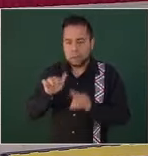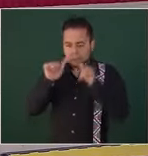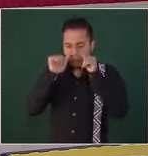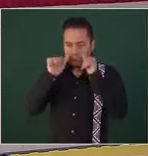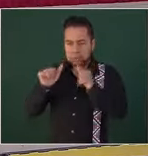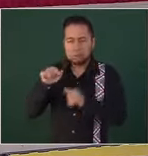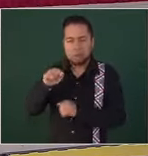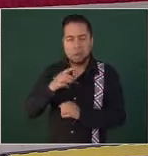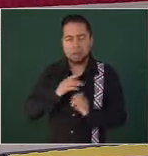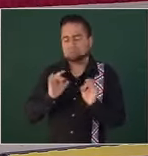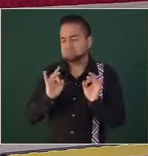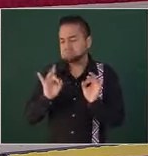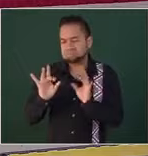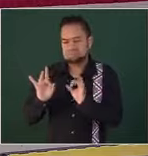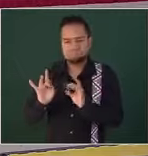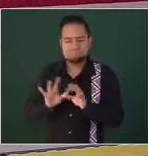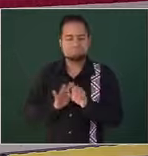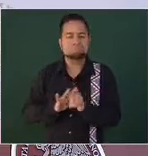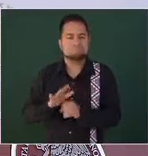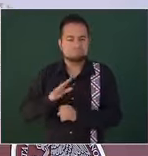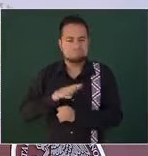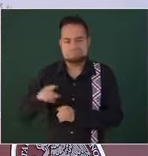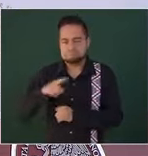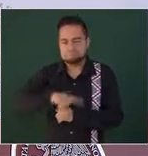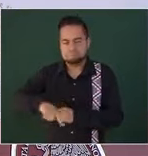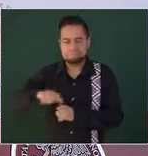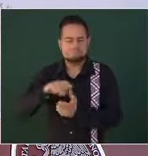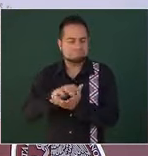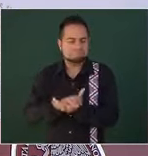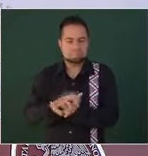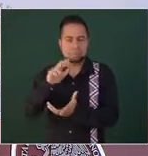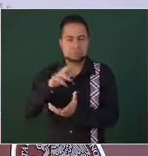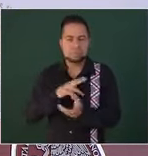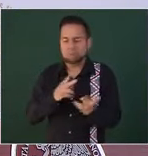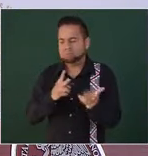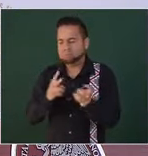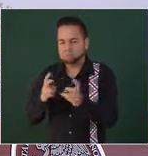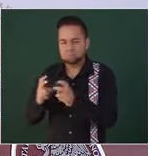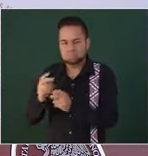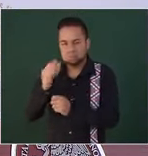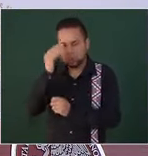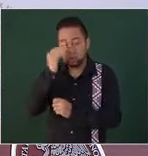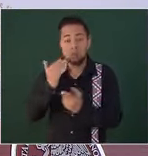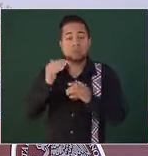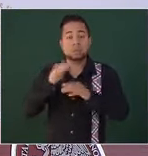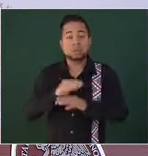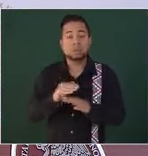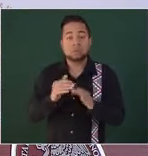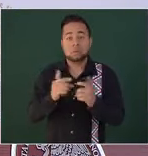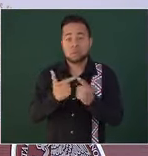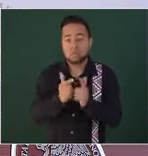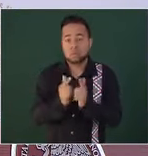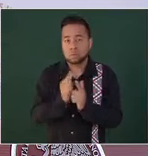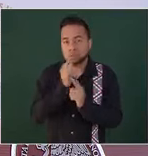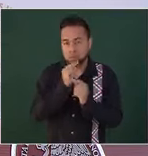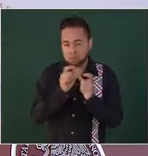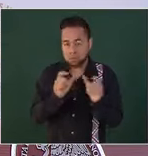que es donde se presentan los mayores números de delitos. En cuanto a fuerzas de seguridad